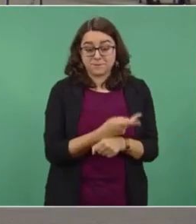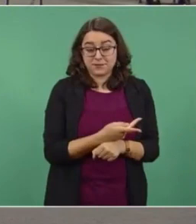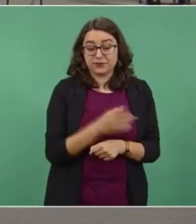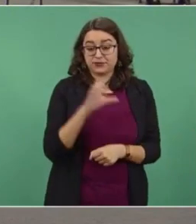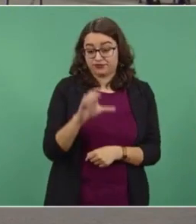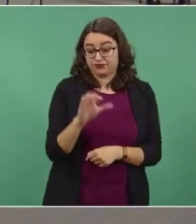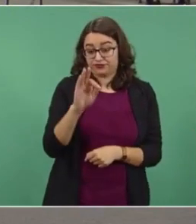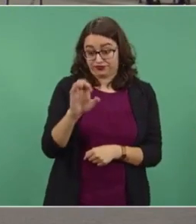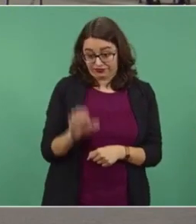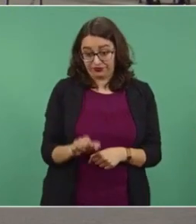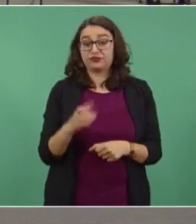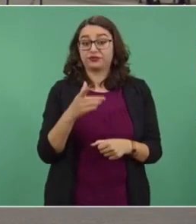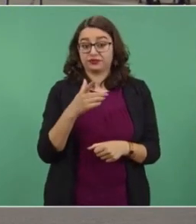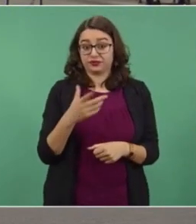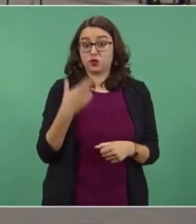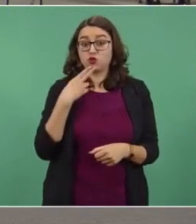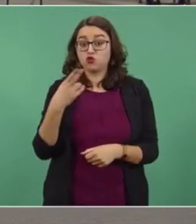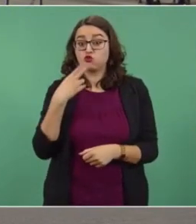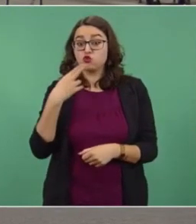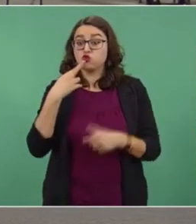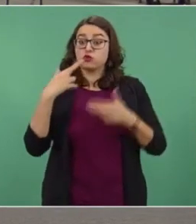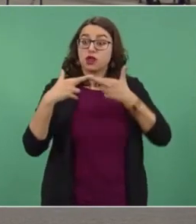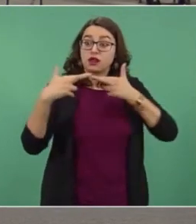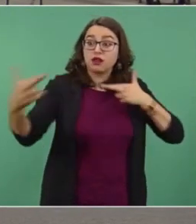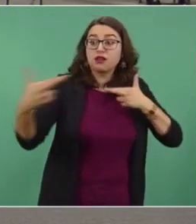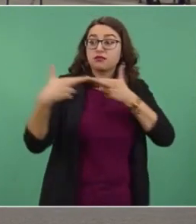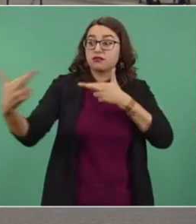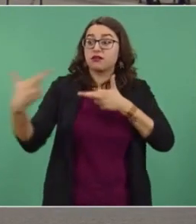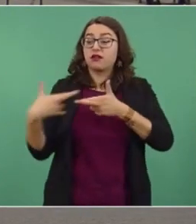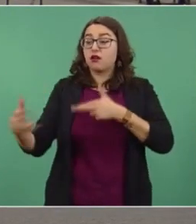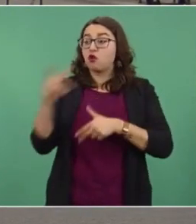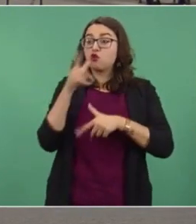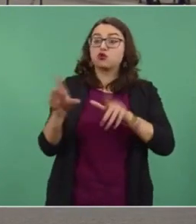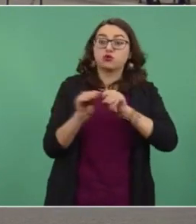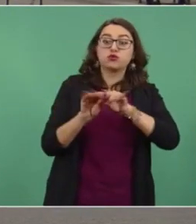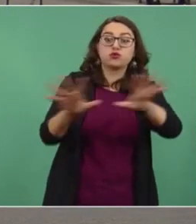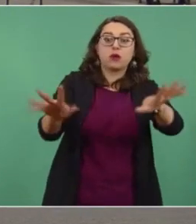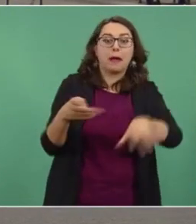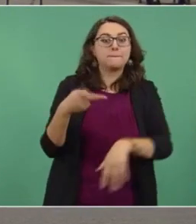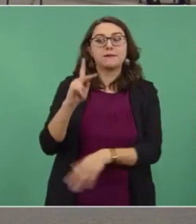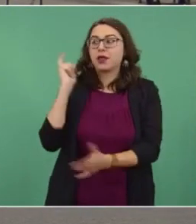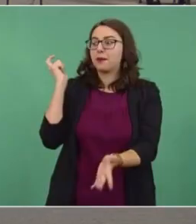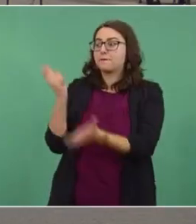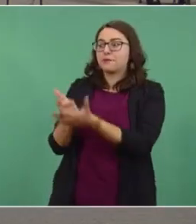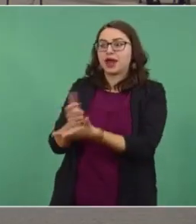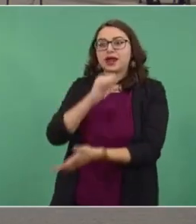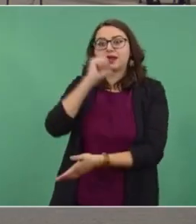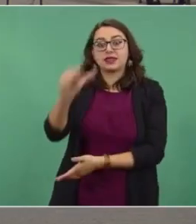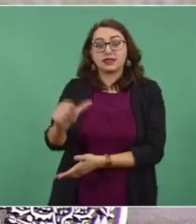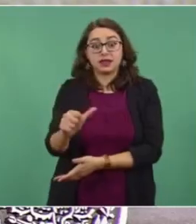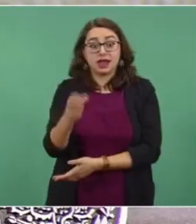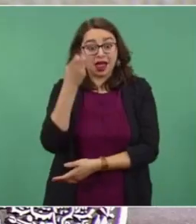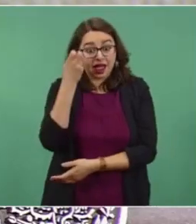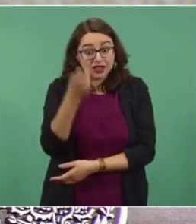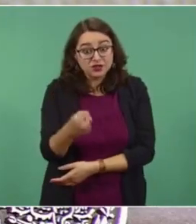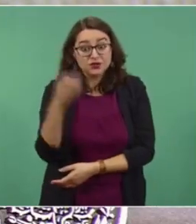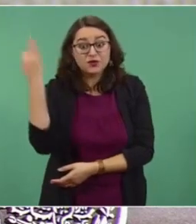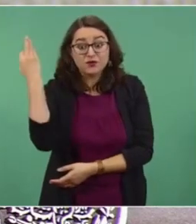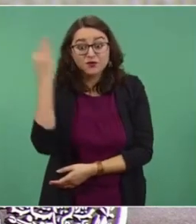CFE e incurriendo en fraude fiscal. Esta actividad es ilegal.